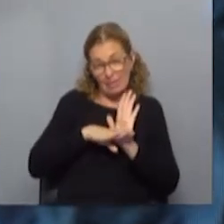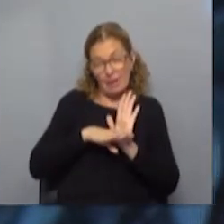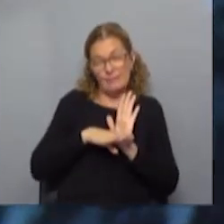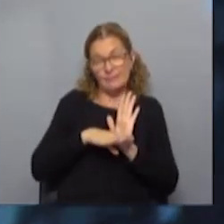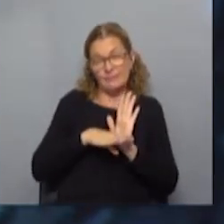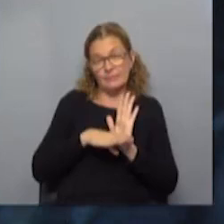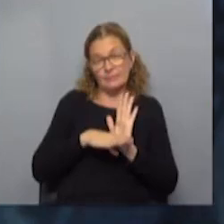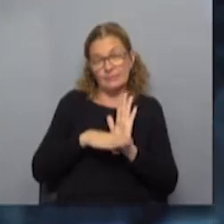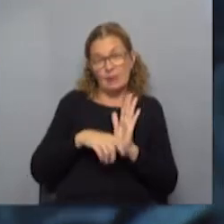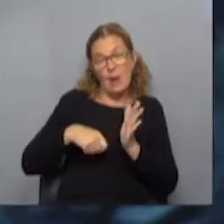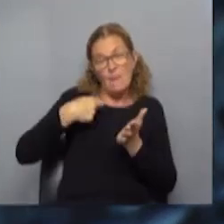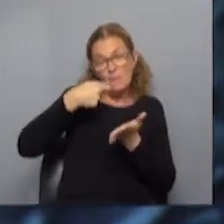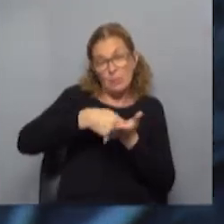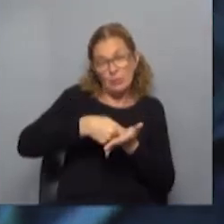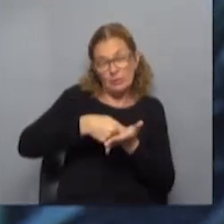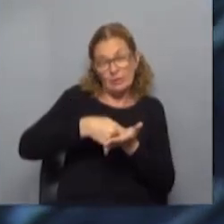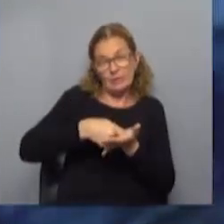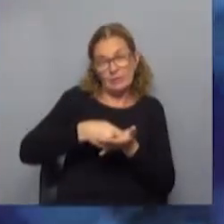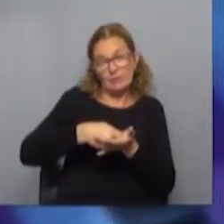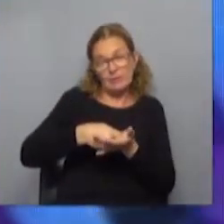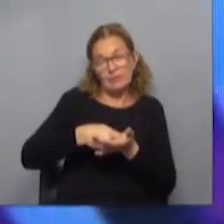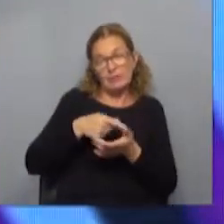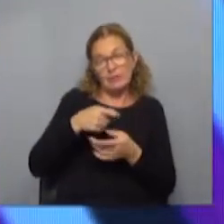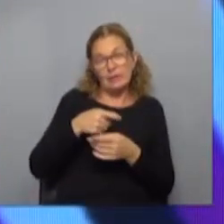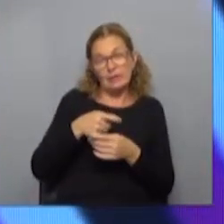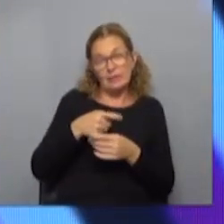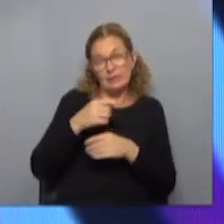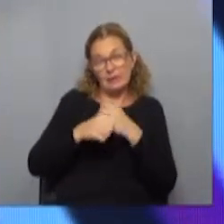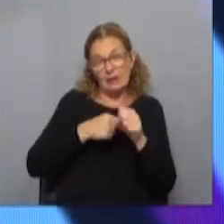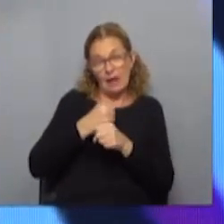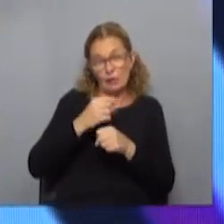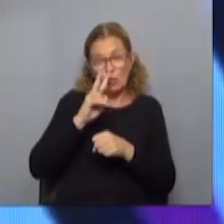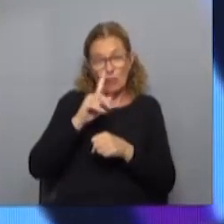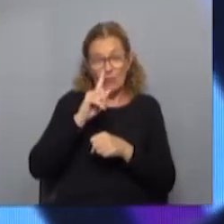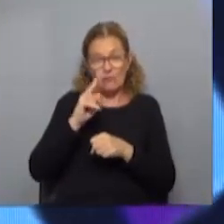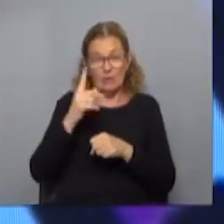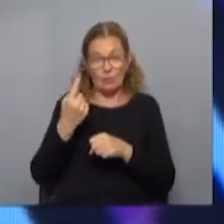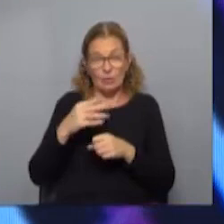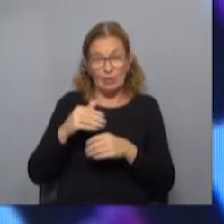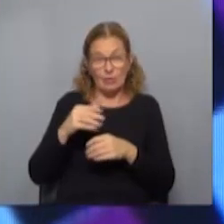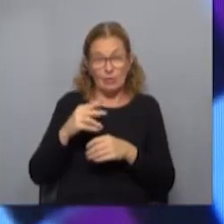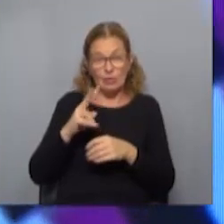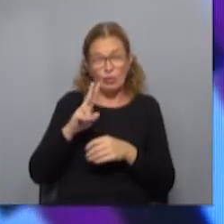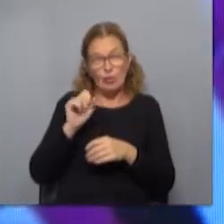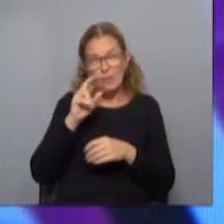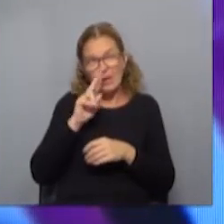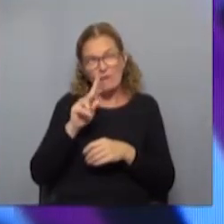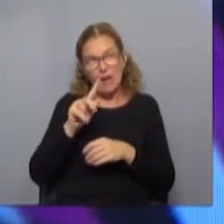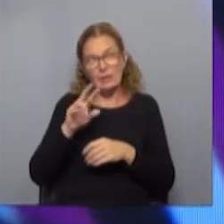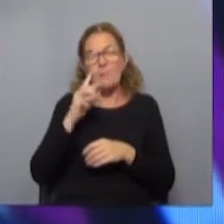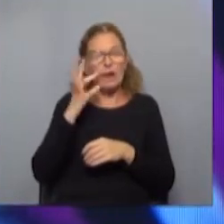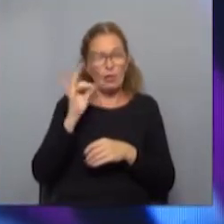caso de los aportes patronales, que en un determinado momento del año 2021 se dieron, no, en el 2020, perdón,